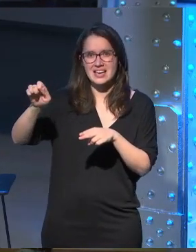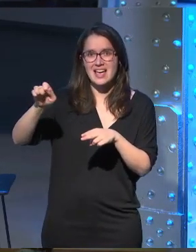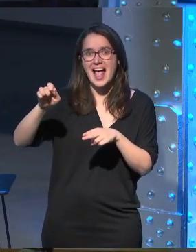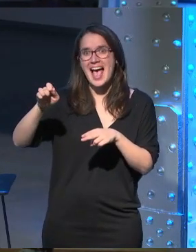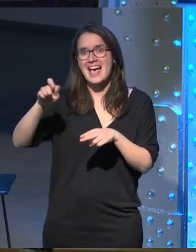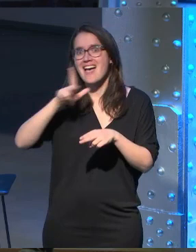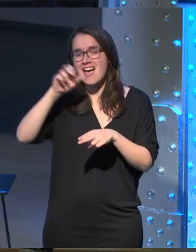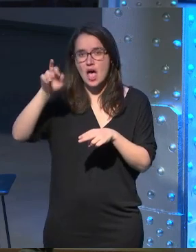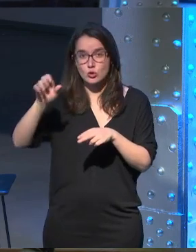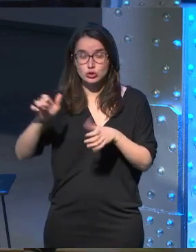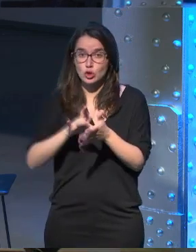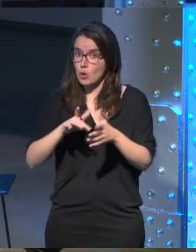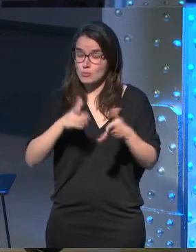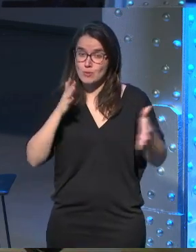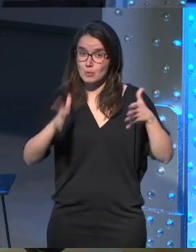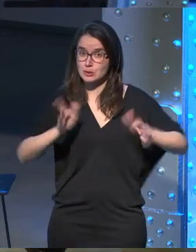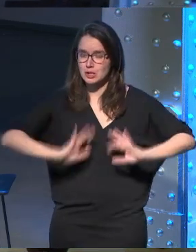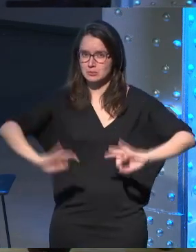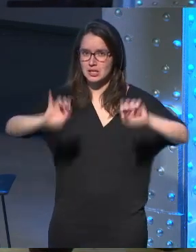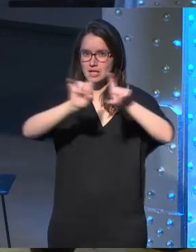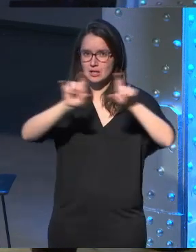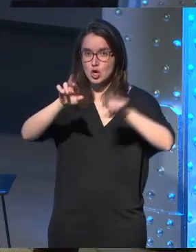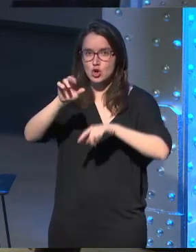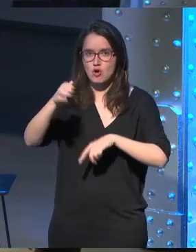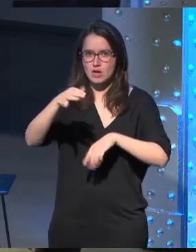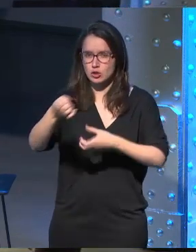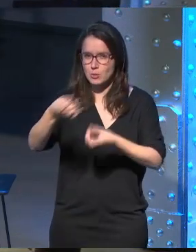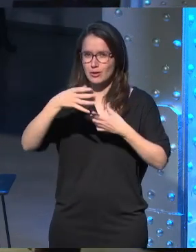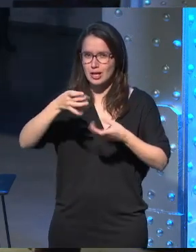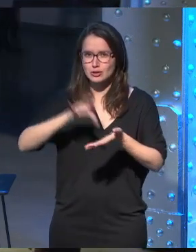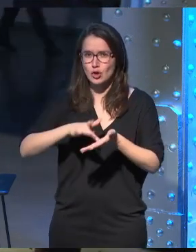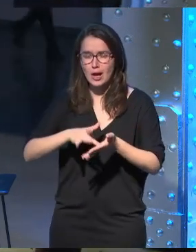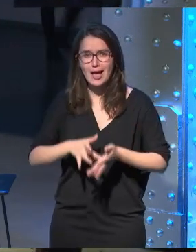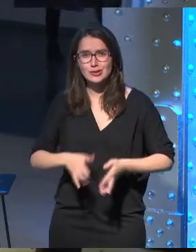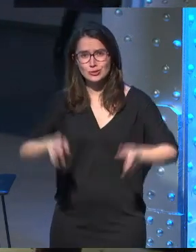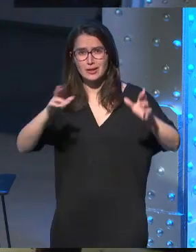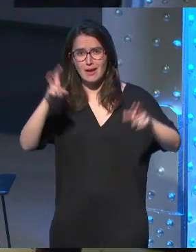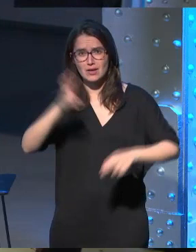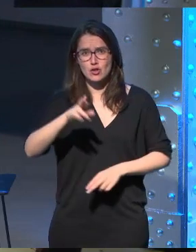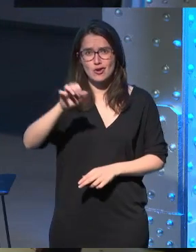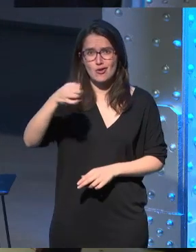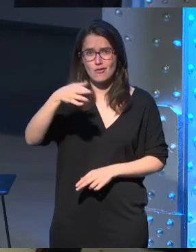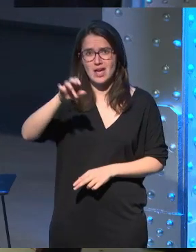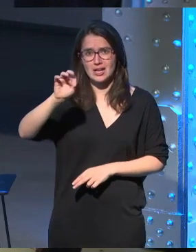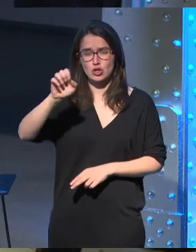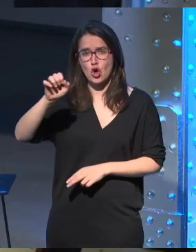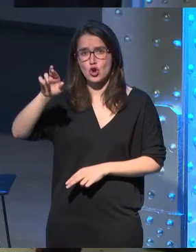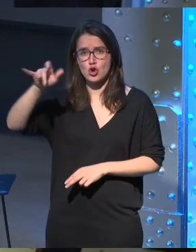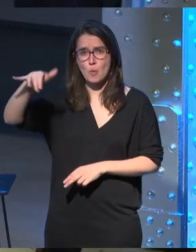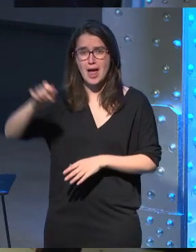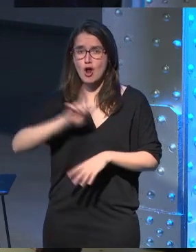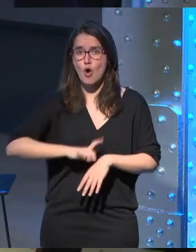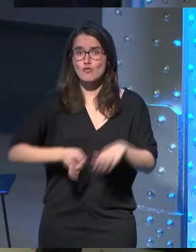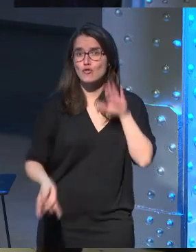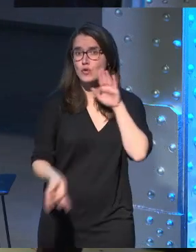especial de la compañía que Roberto nos contará de un punto y seguido y tenemos la suerte de tener a Roberto Romero que es su fundador director de